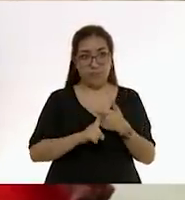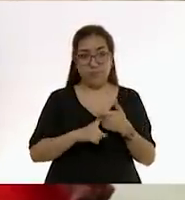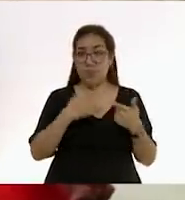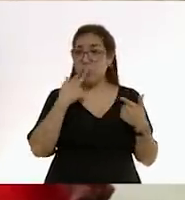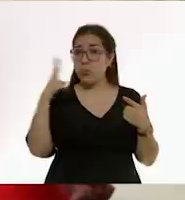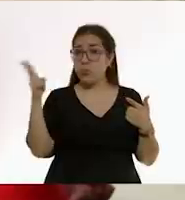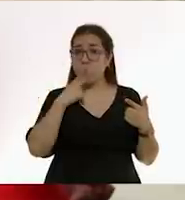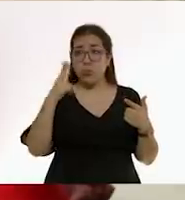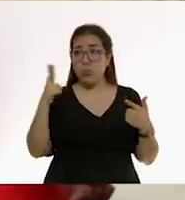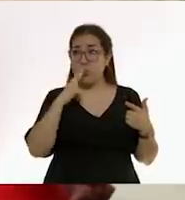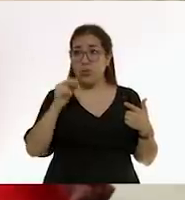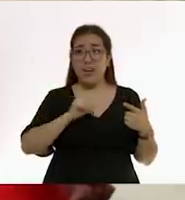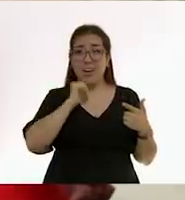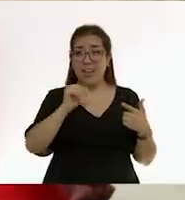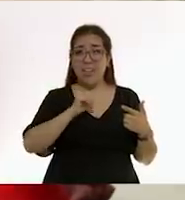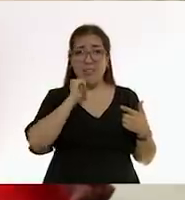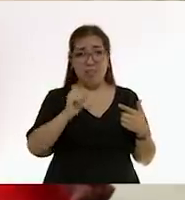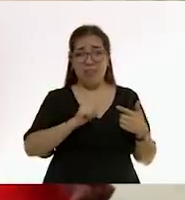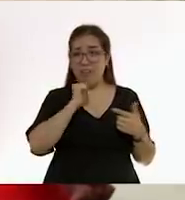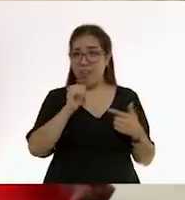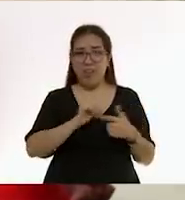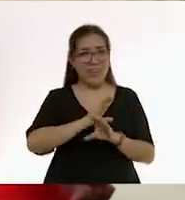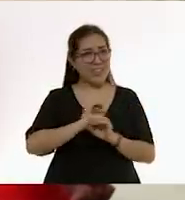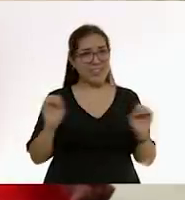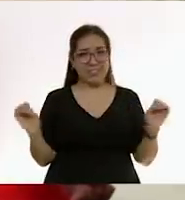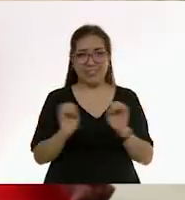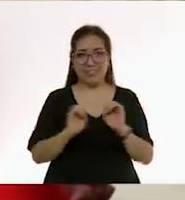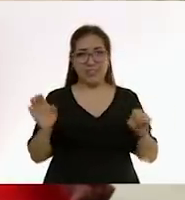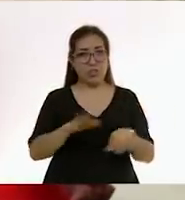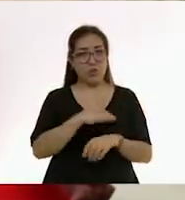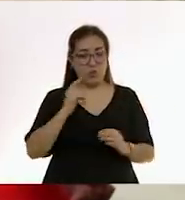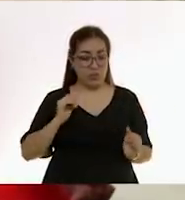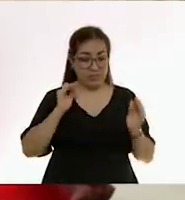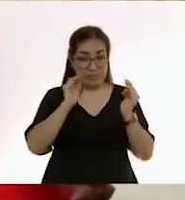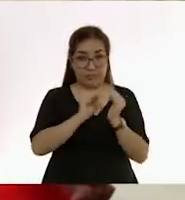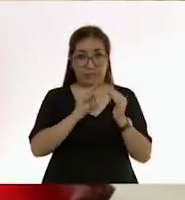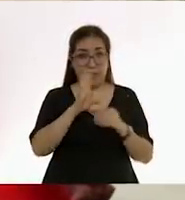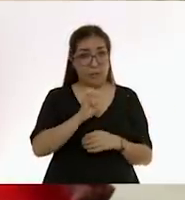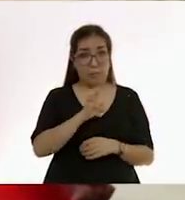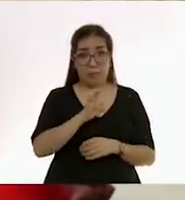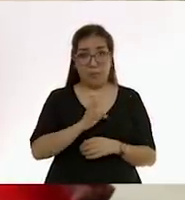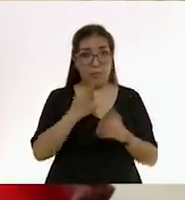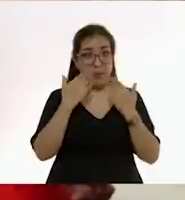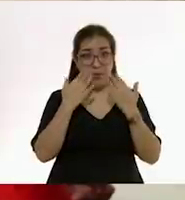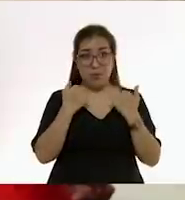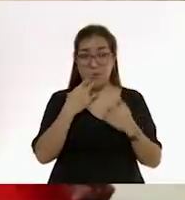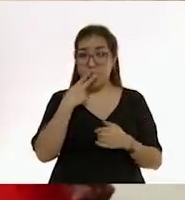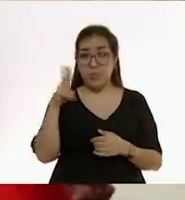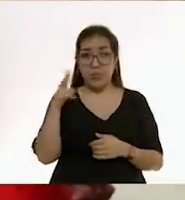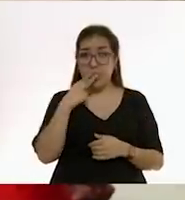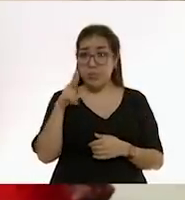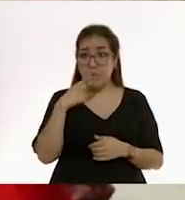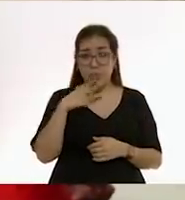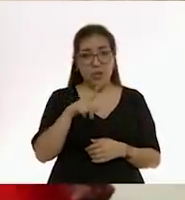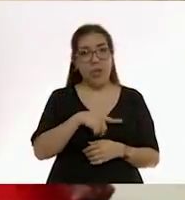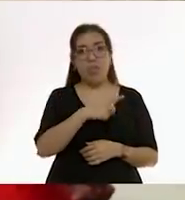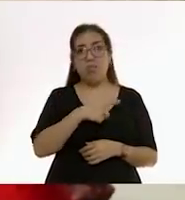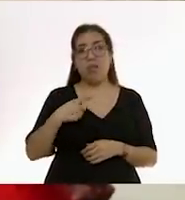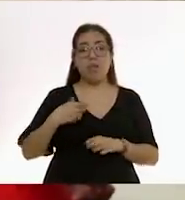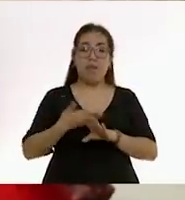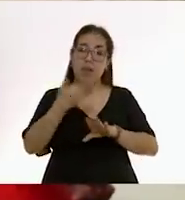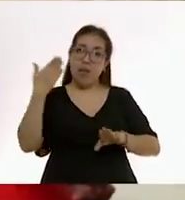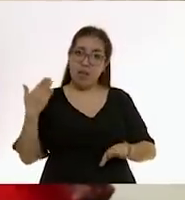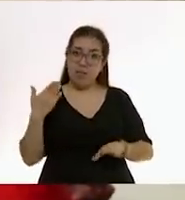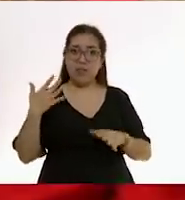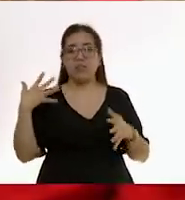fumar nadie cerca del bebé. Mamá no puede fumar ni adentro ni afuera de la casa. Si papá fuma, antes de meterse a la cama, tiene que bañarse y